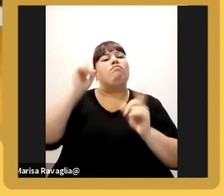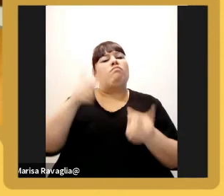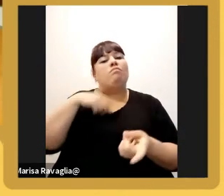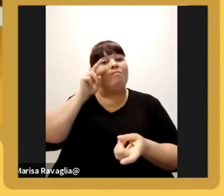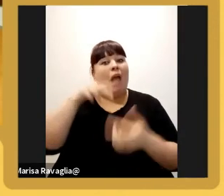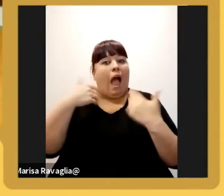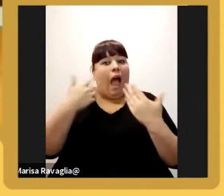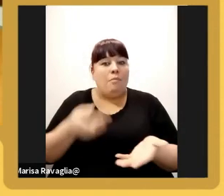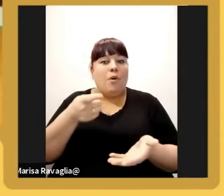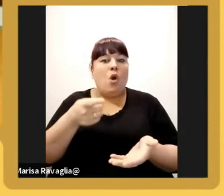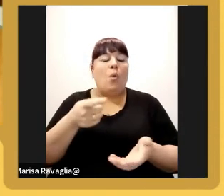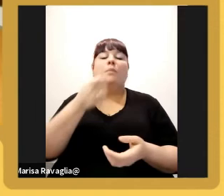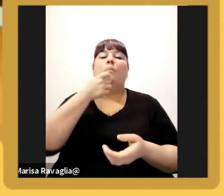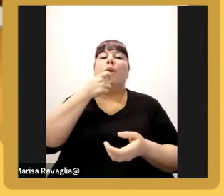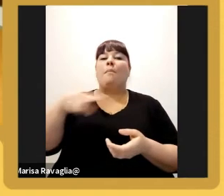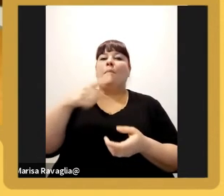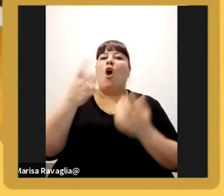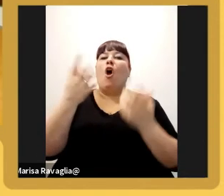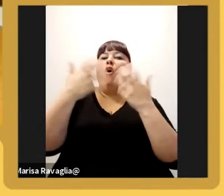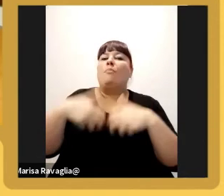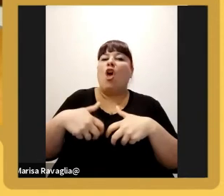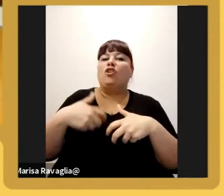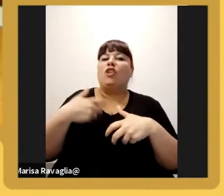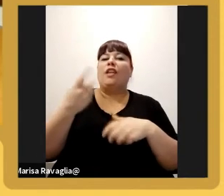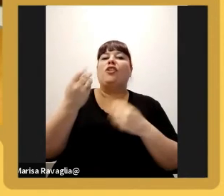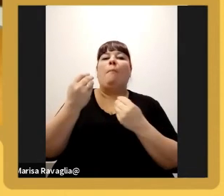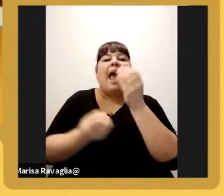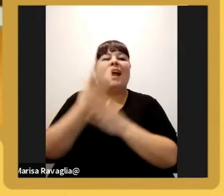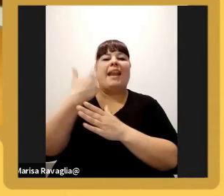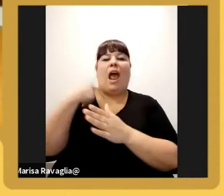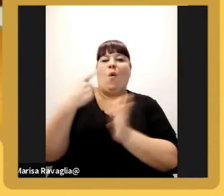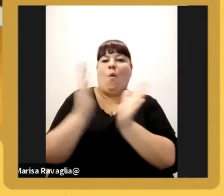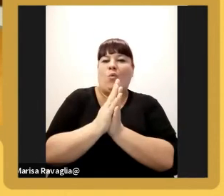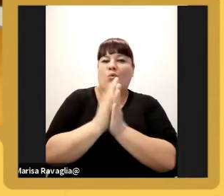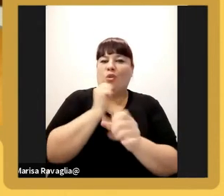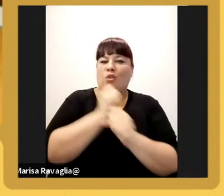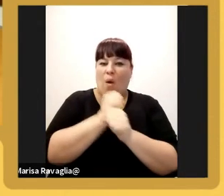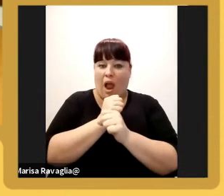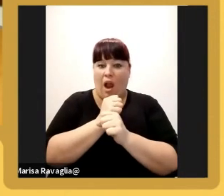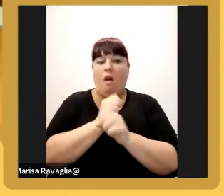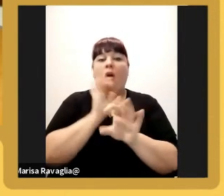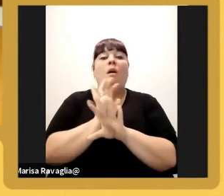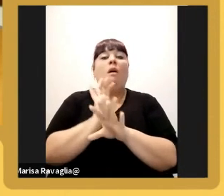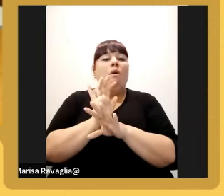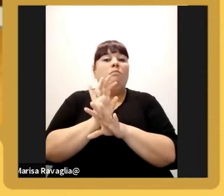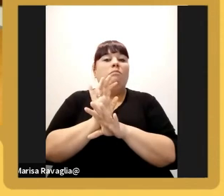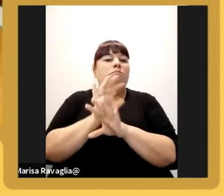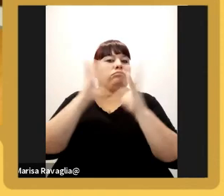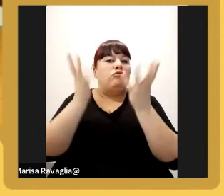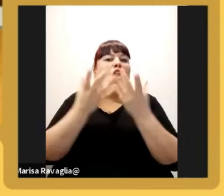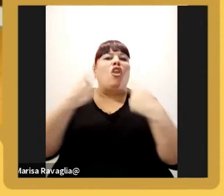de tener un proyecto para desarrollarlo juntos o sea en todo el nutricéctico y